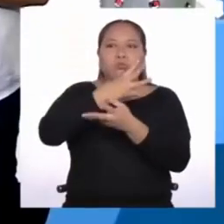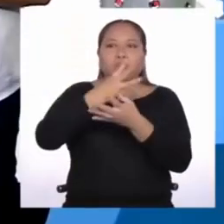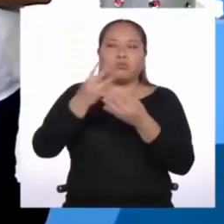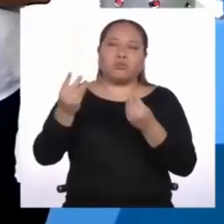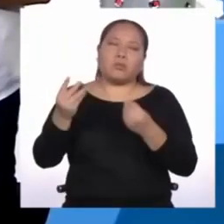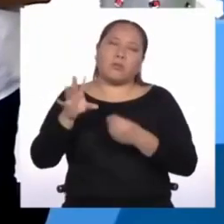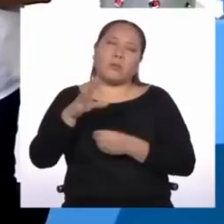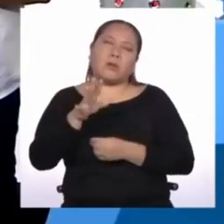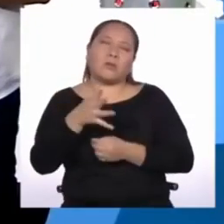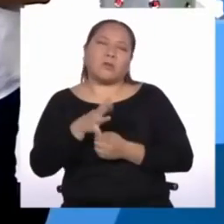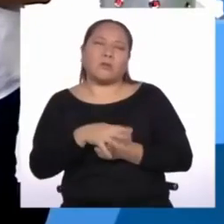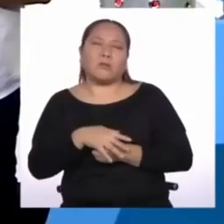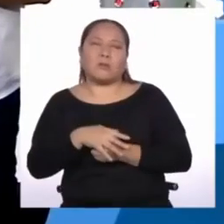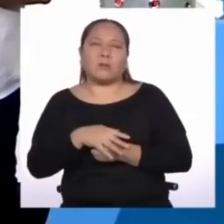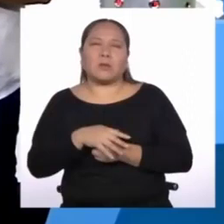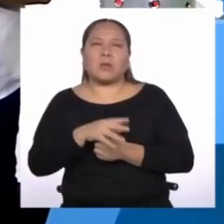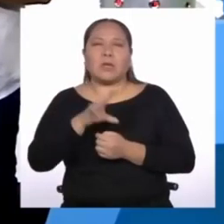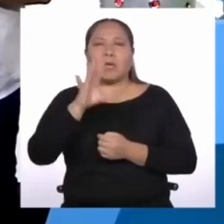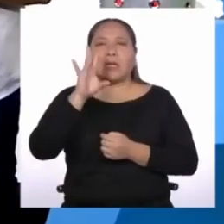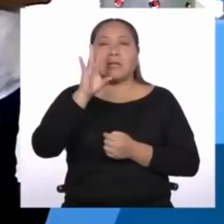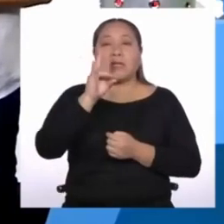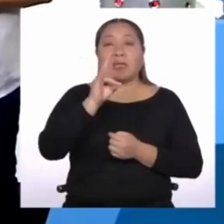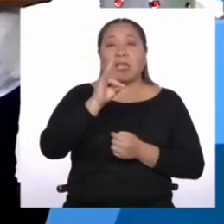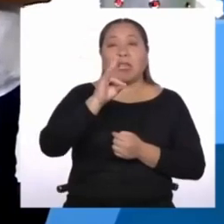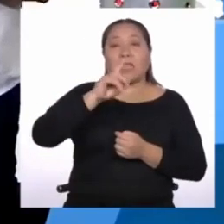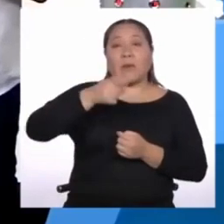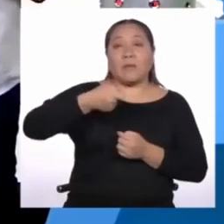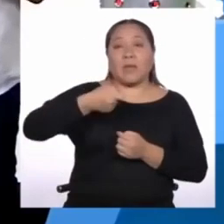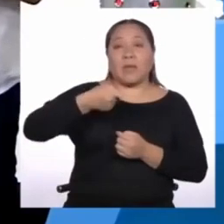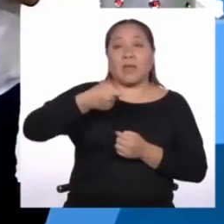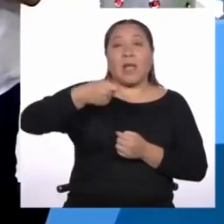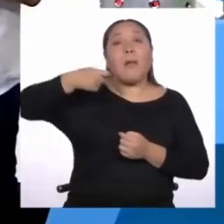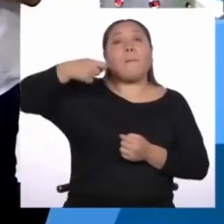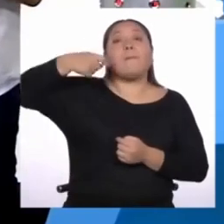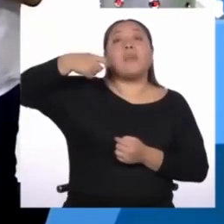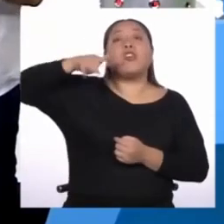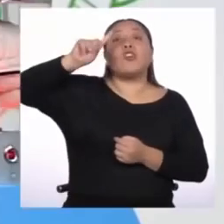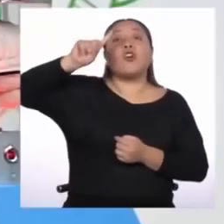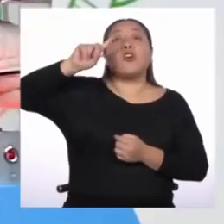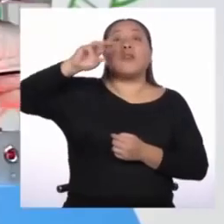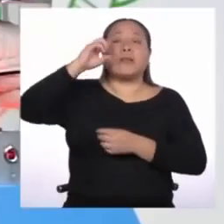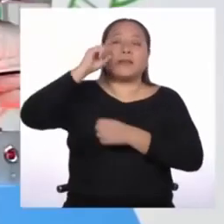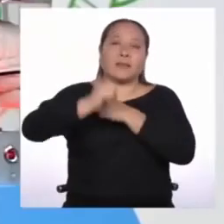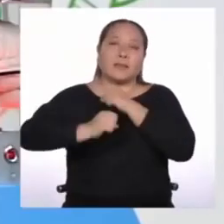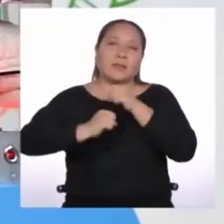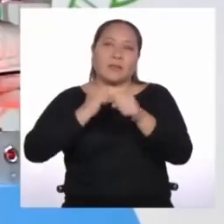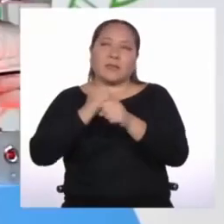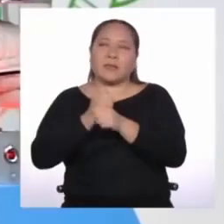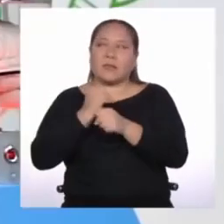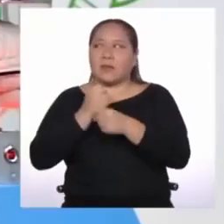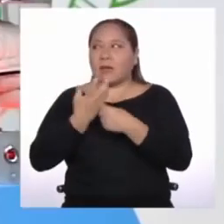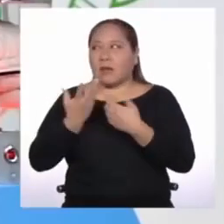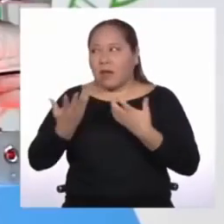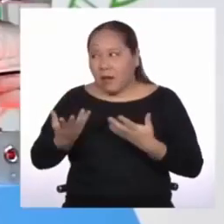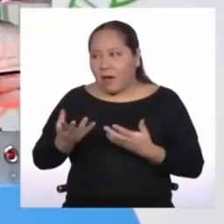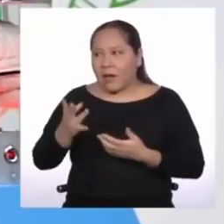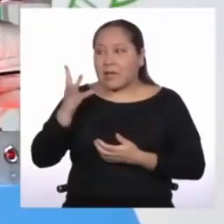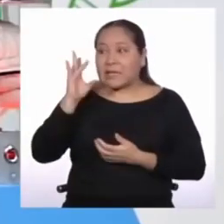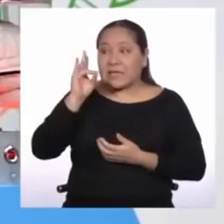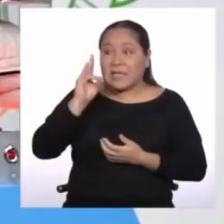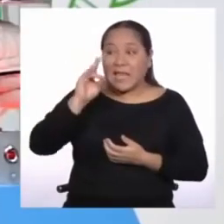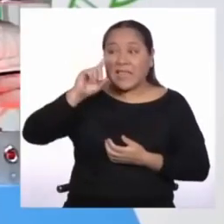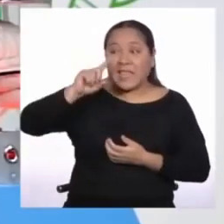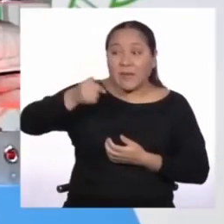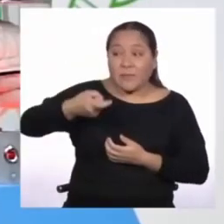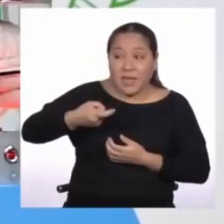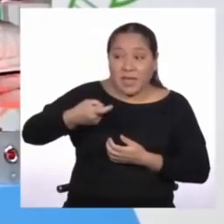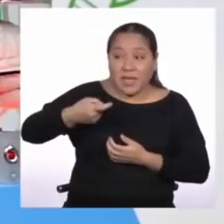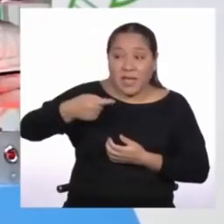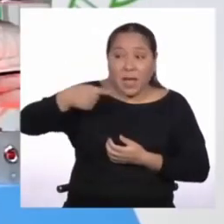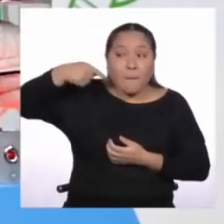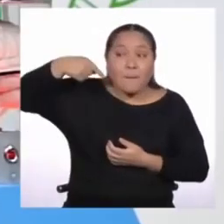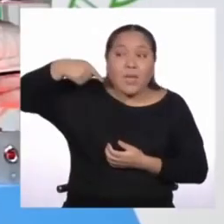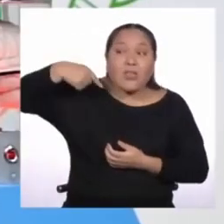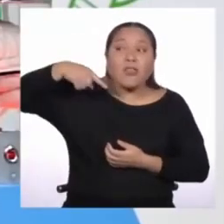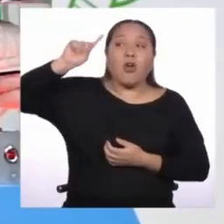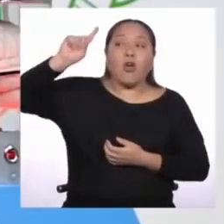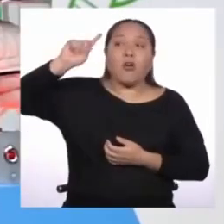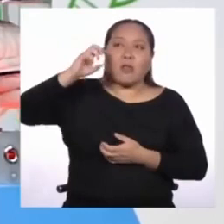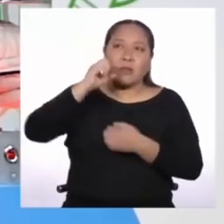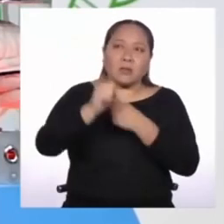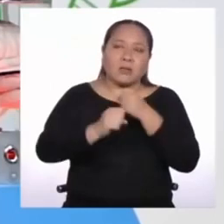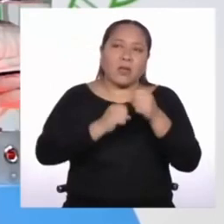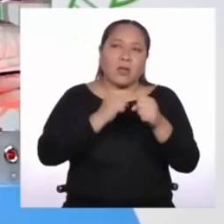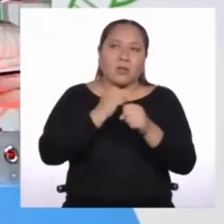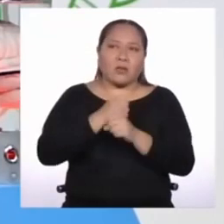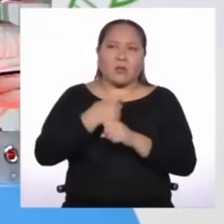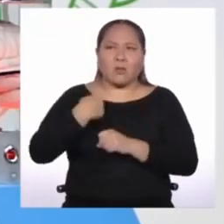Se calcula que en unos 7 mil millones de años. Ok, cerebro, 7 mil millones de años. Para ese entonces, me